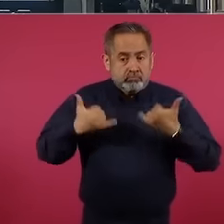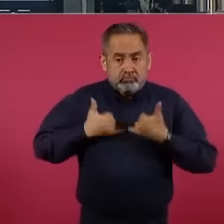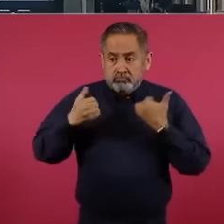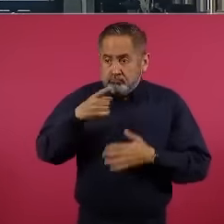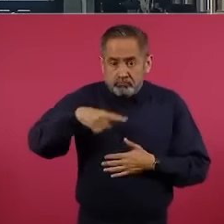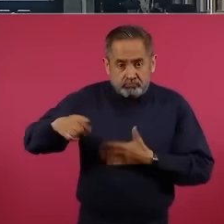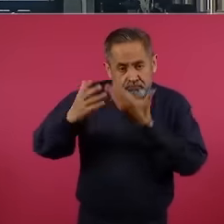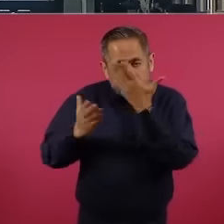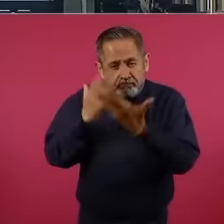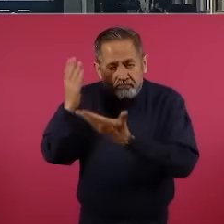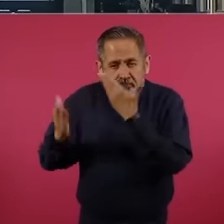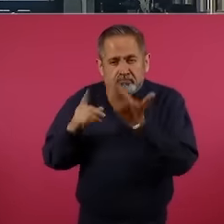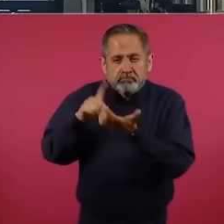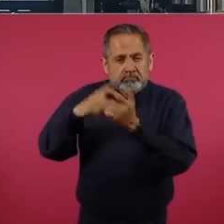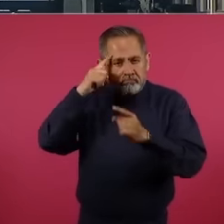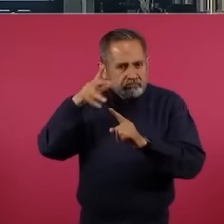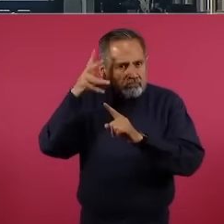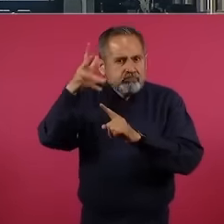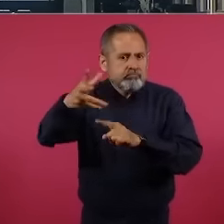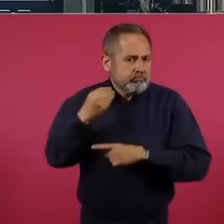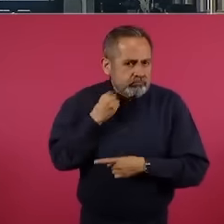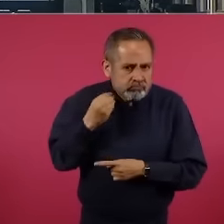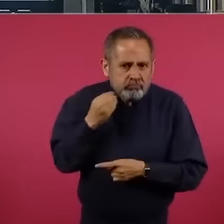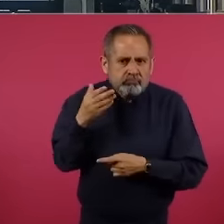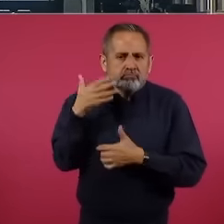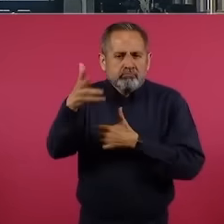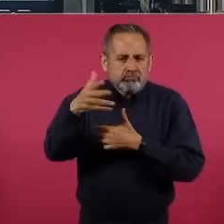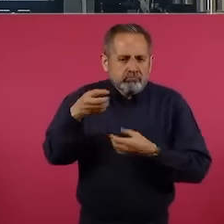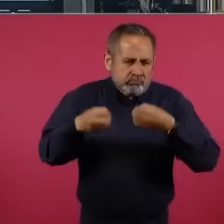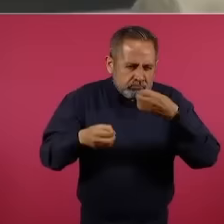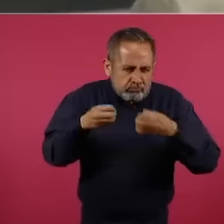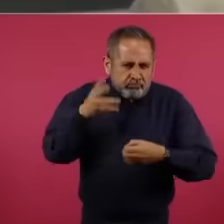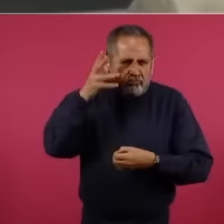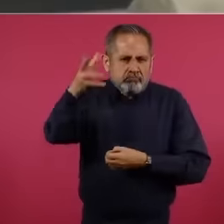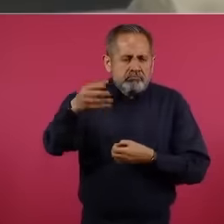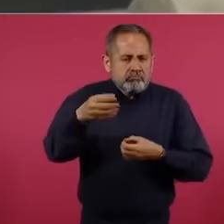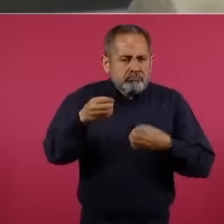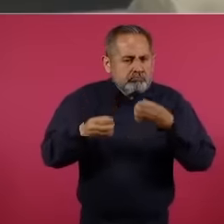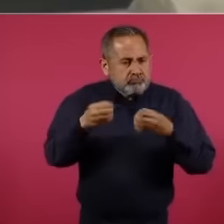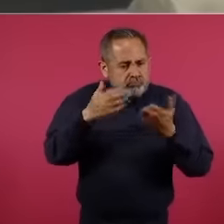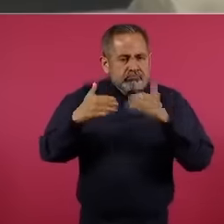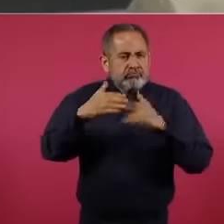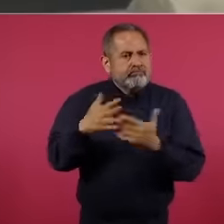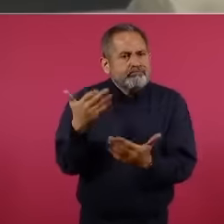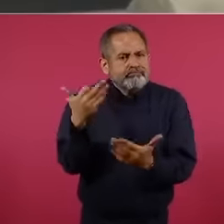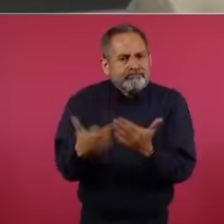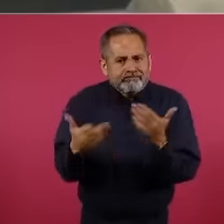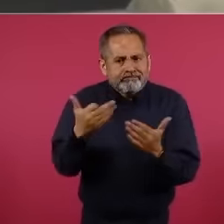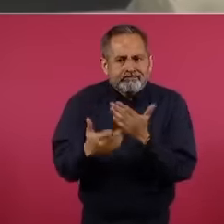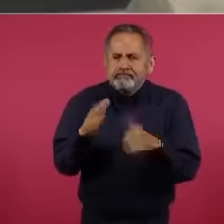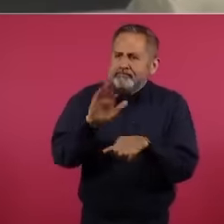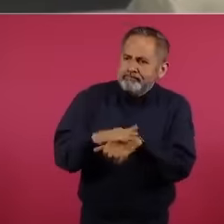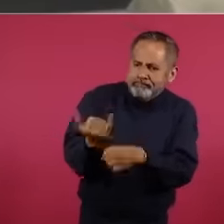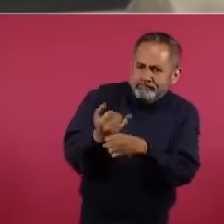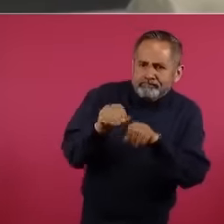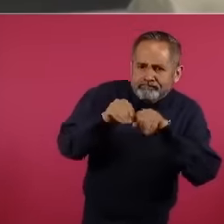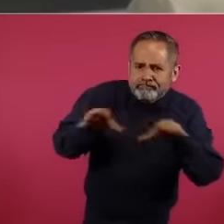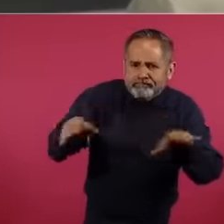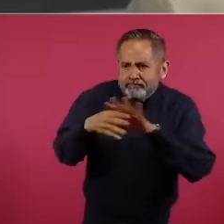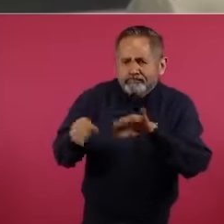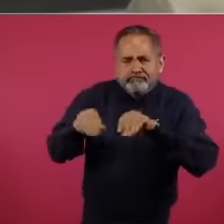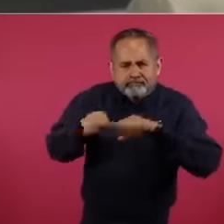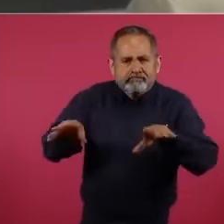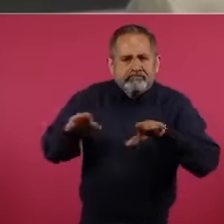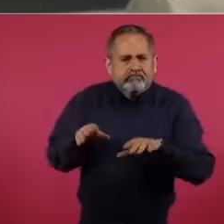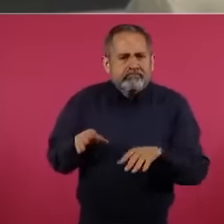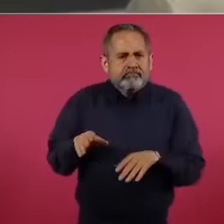para poder ser abogados y después ministros, jueces, siento que pronto les falta un poco de información al respecto.